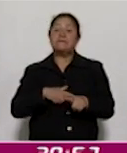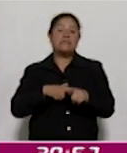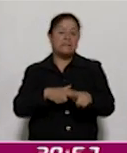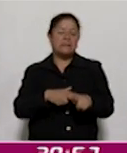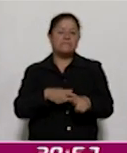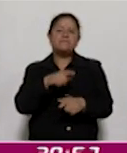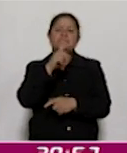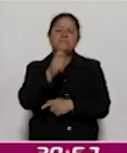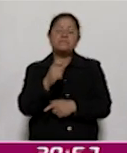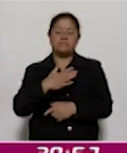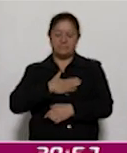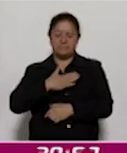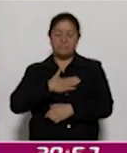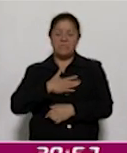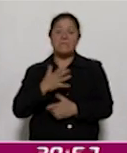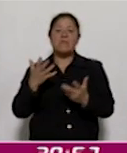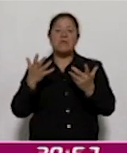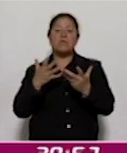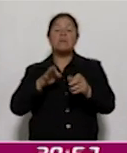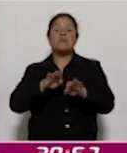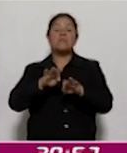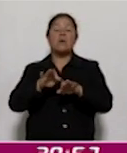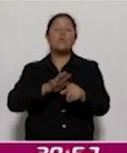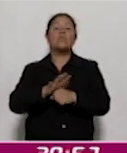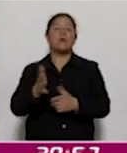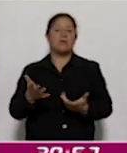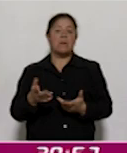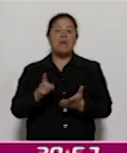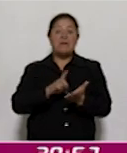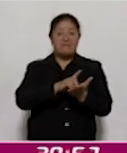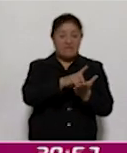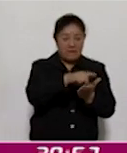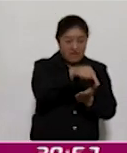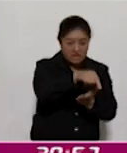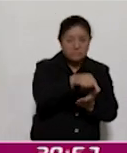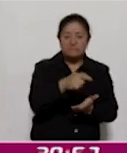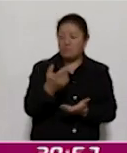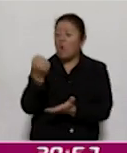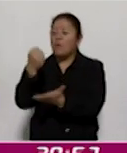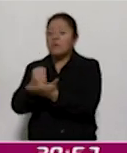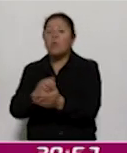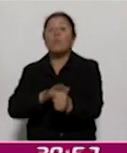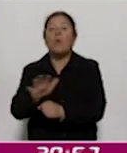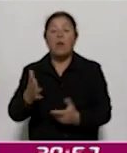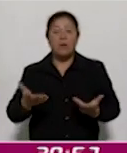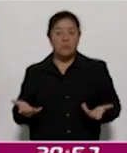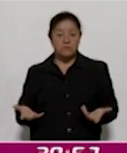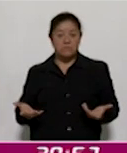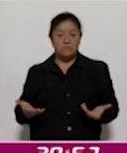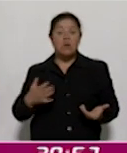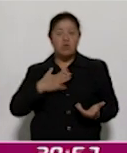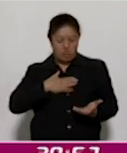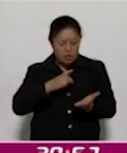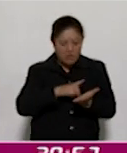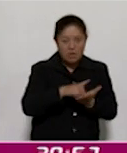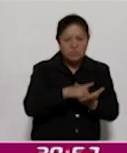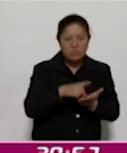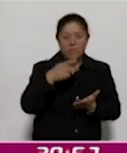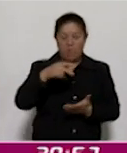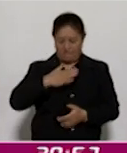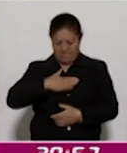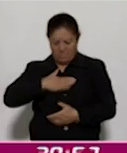¿cuál es nuestro papel? Si hablamos de derechos, también tendríamos que hablar de obligaciones. Es decir, ¿cuáles son nuestras obligaciones como